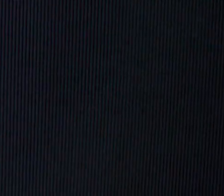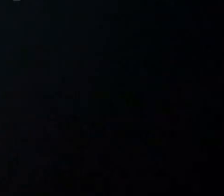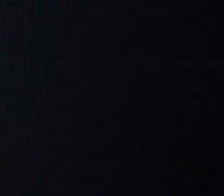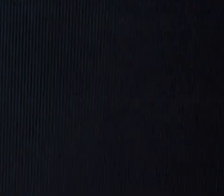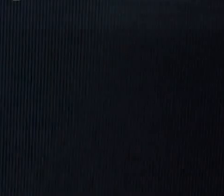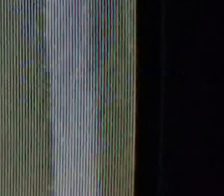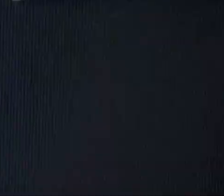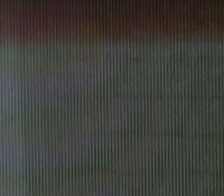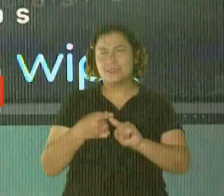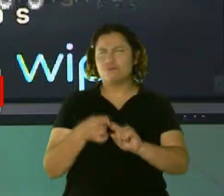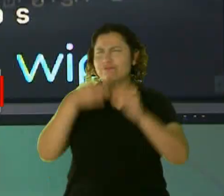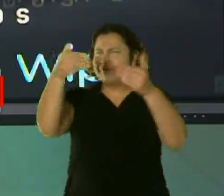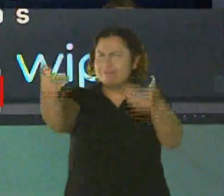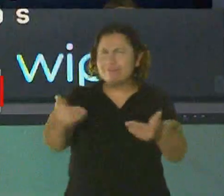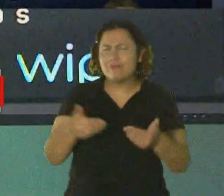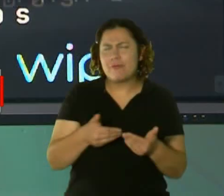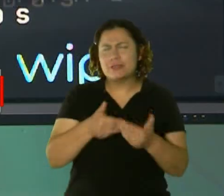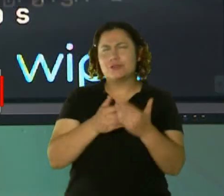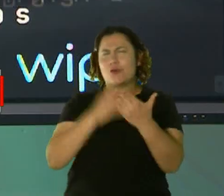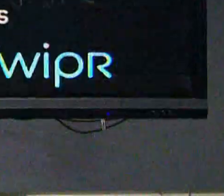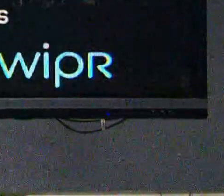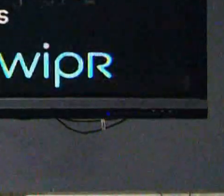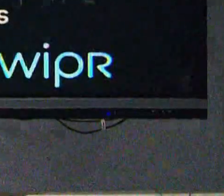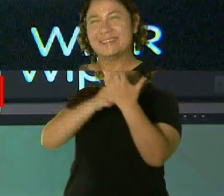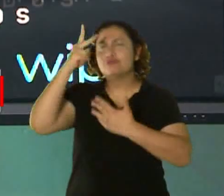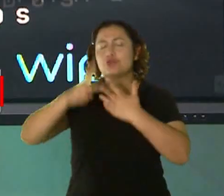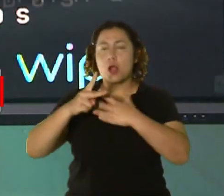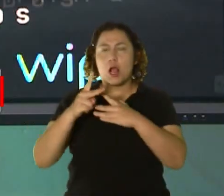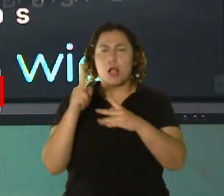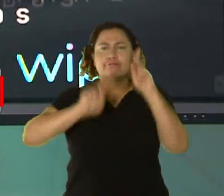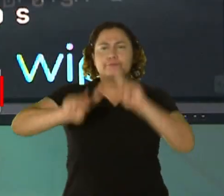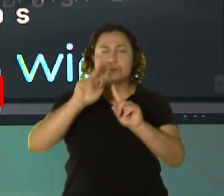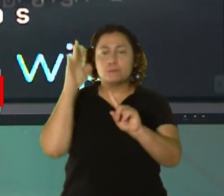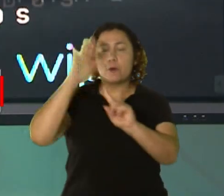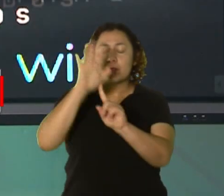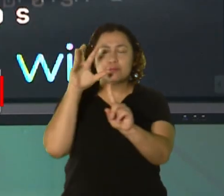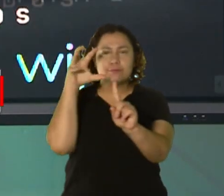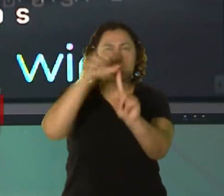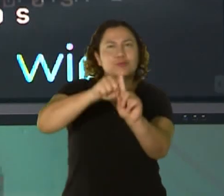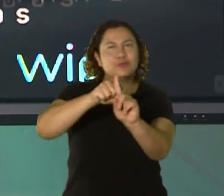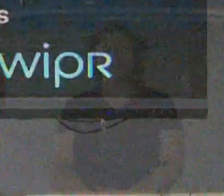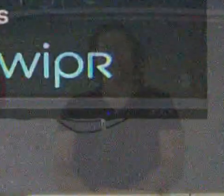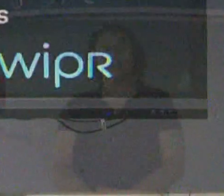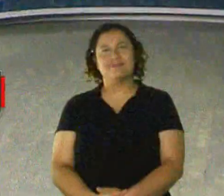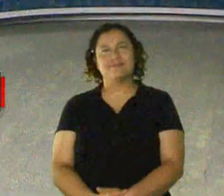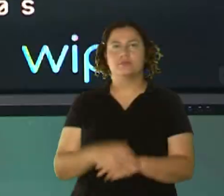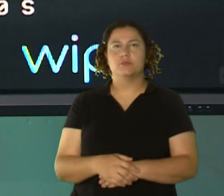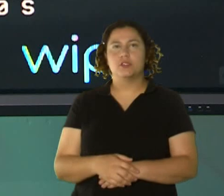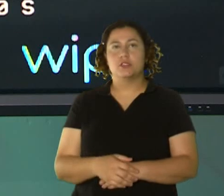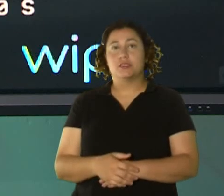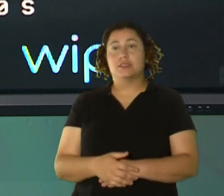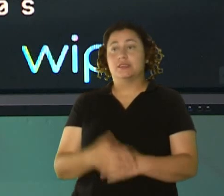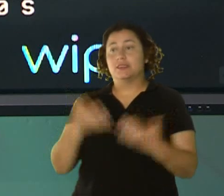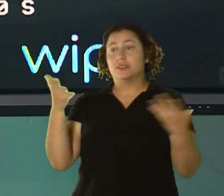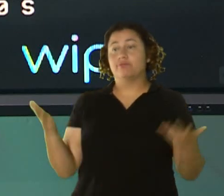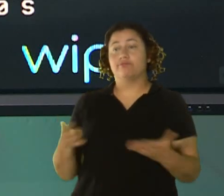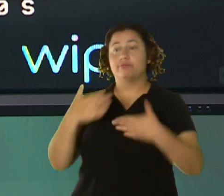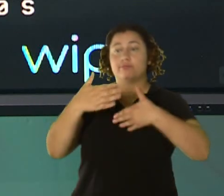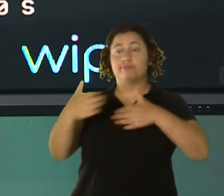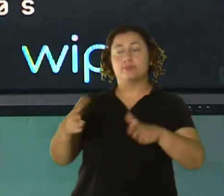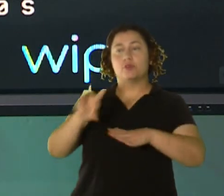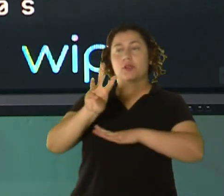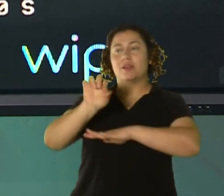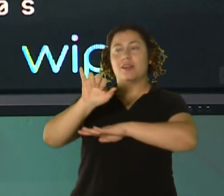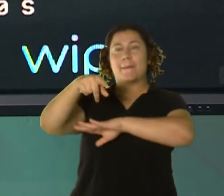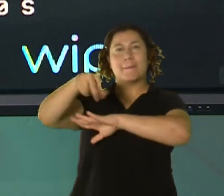Amigos, bienvenidos a otra nueva edición de los más buscados Puerto Rico, gracias por su sintonía. Estamos directamente desde los estudios